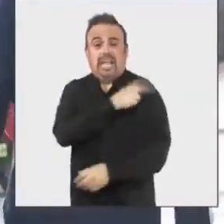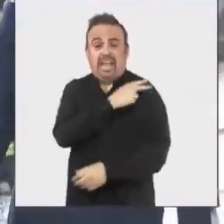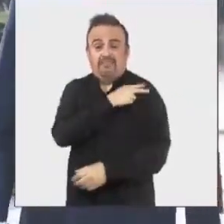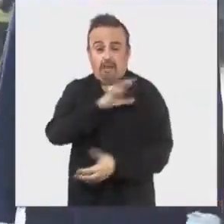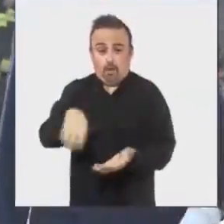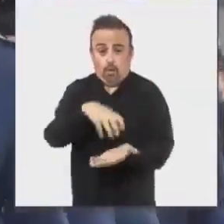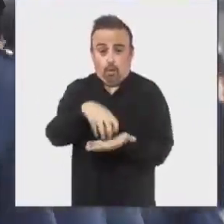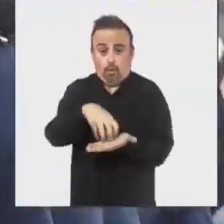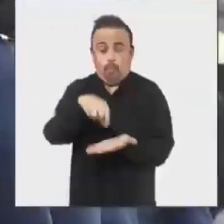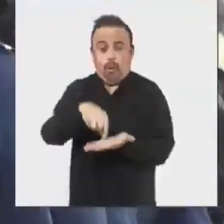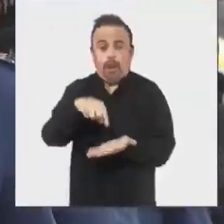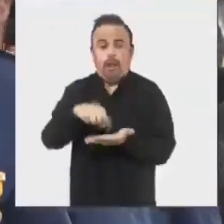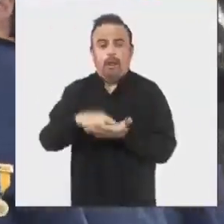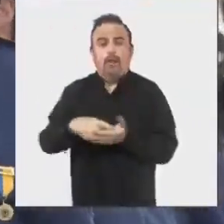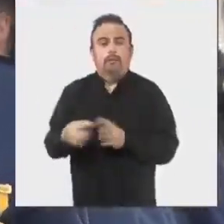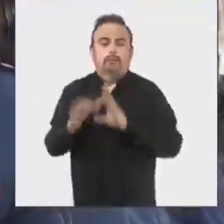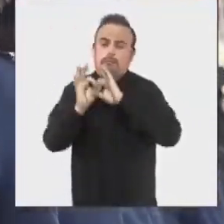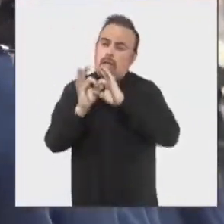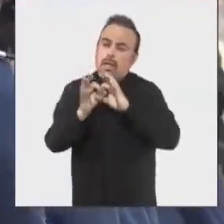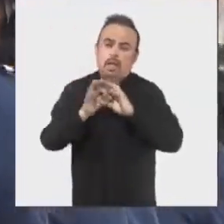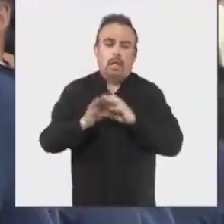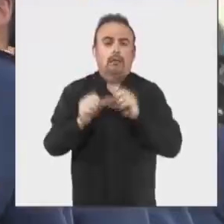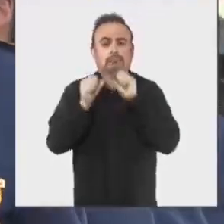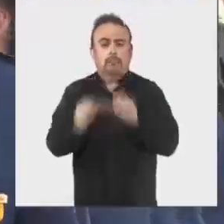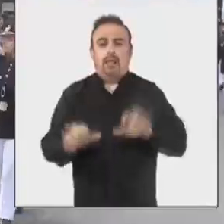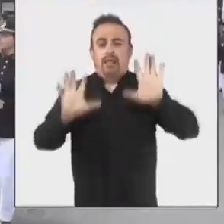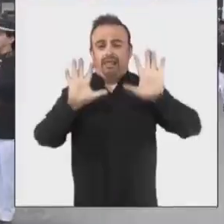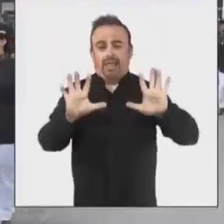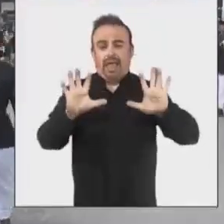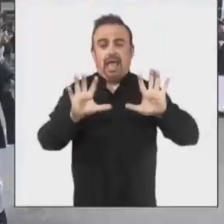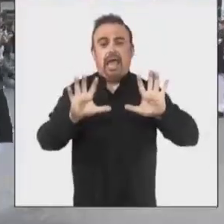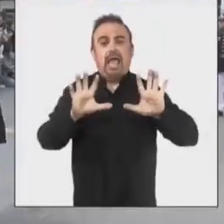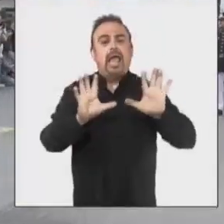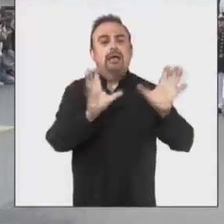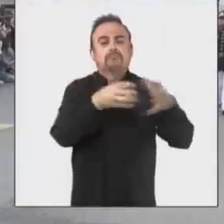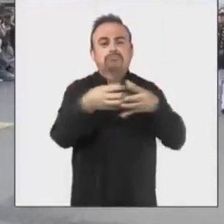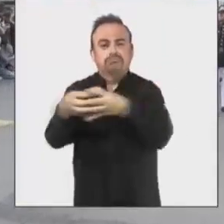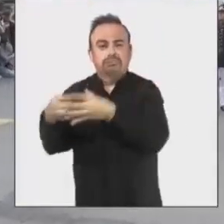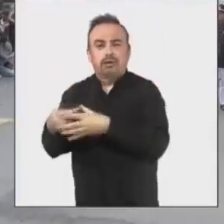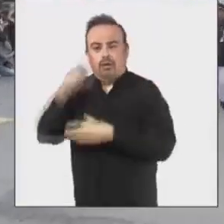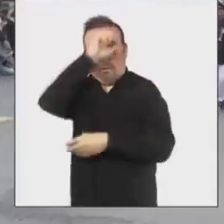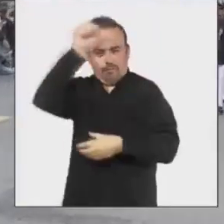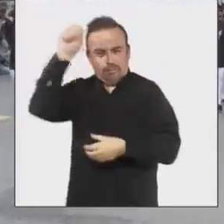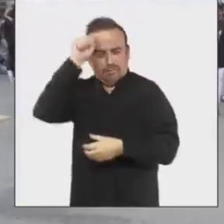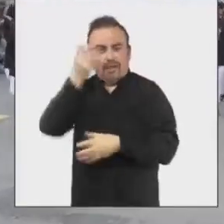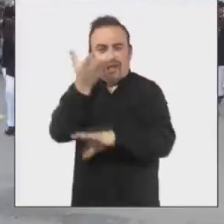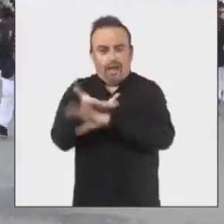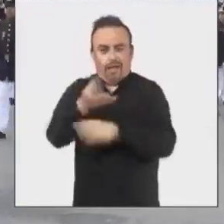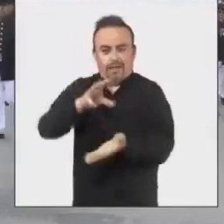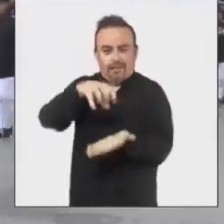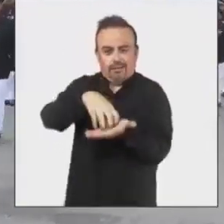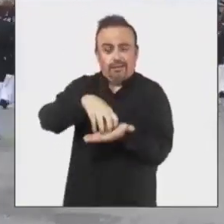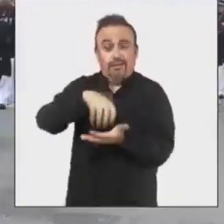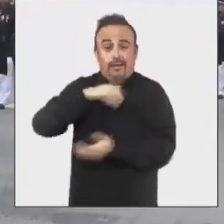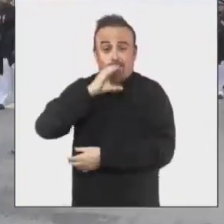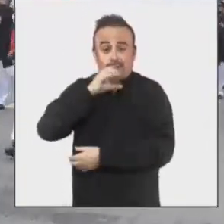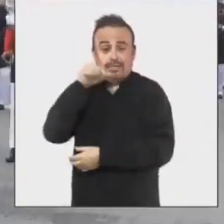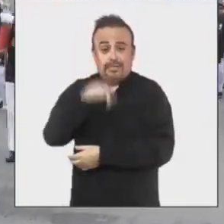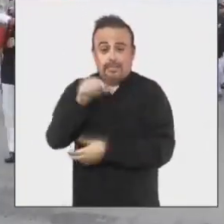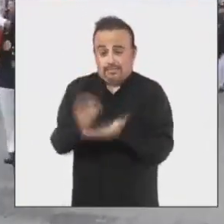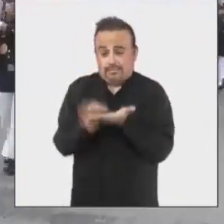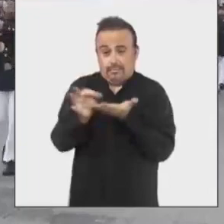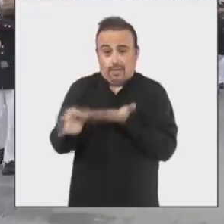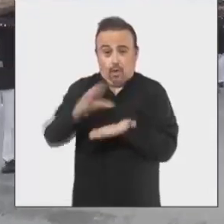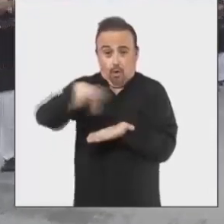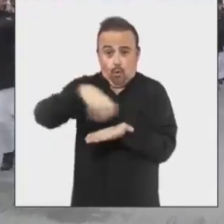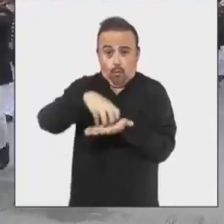comunal valoró el aporte permanente de las 10 compañías existentes en la comuna. En el caso de la comuna de